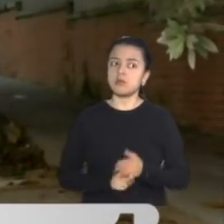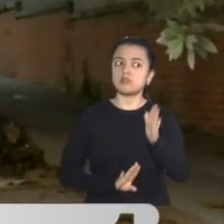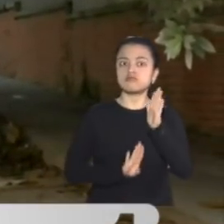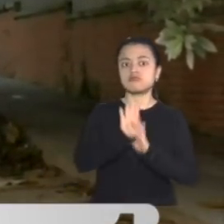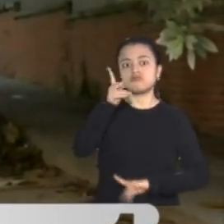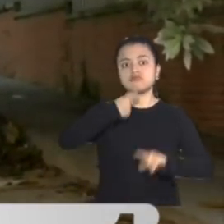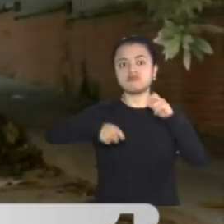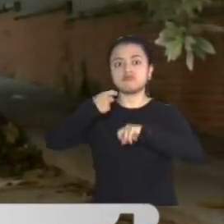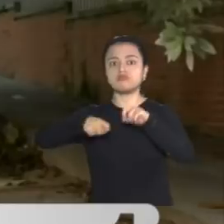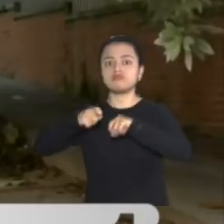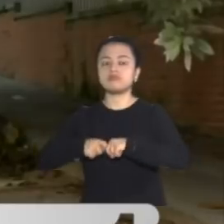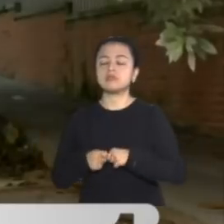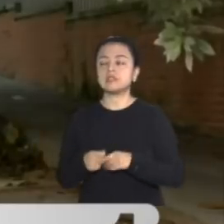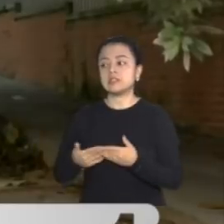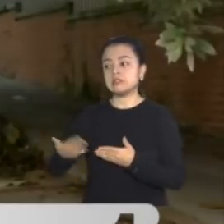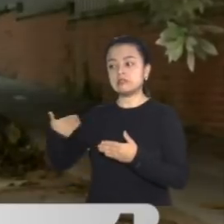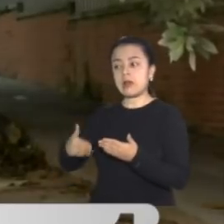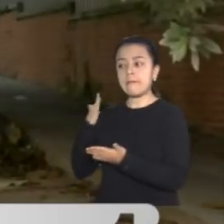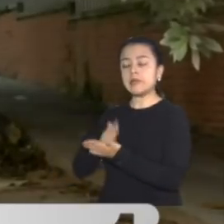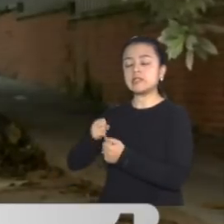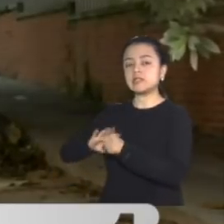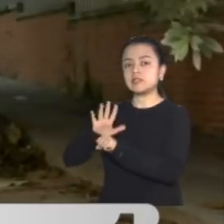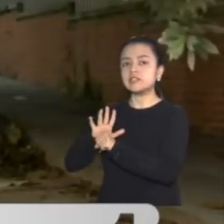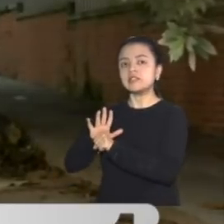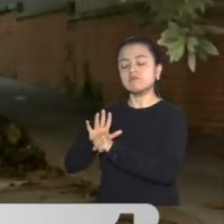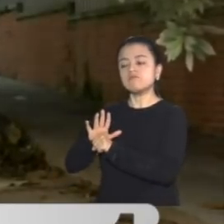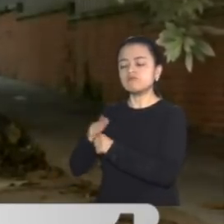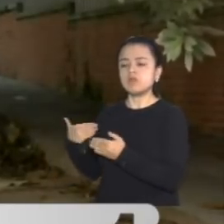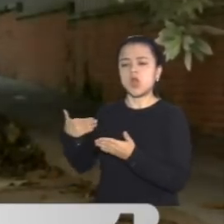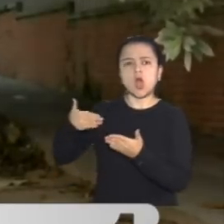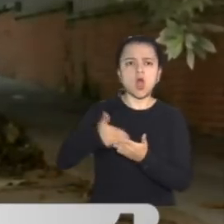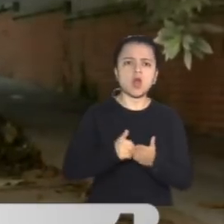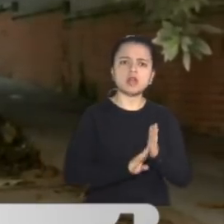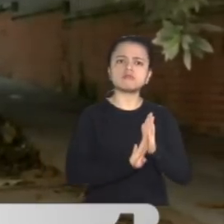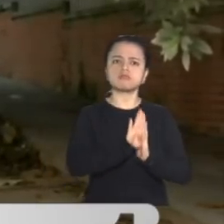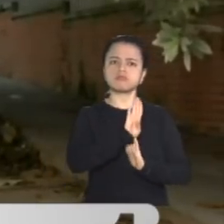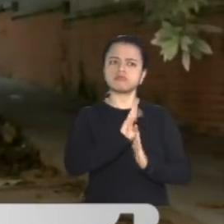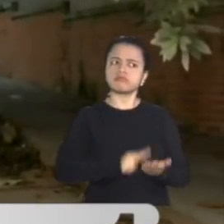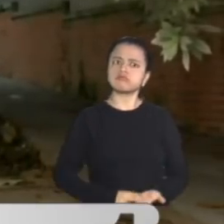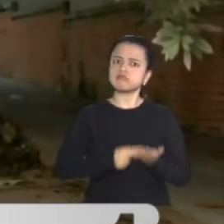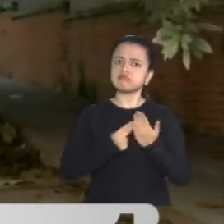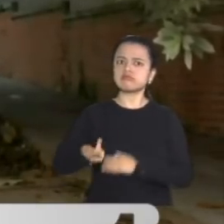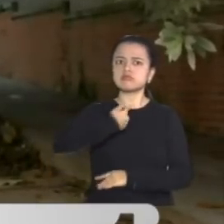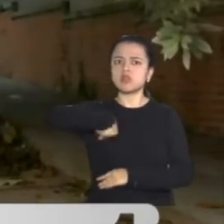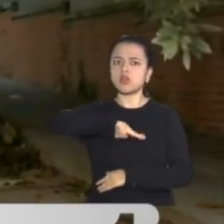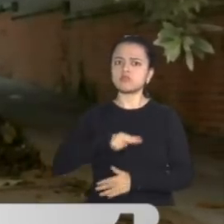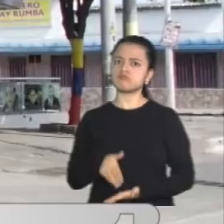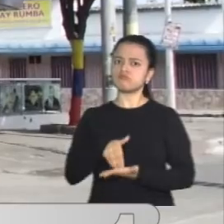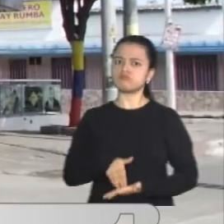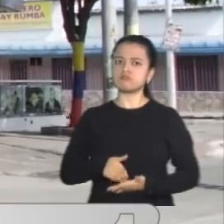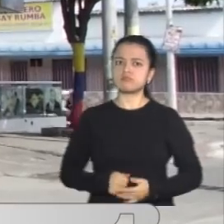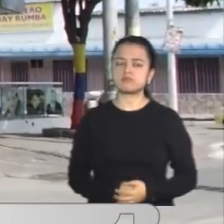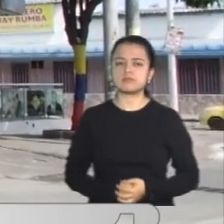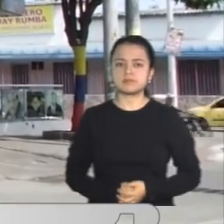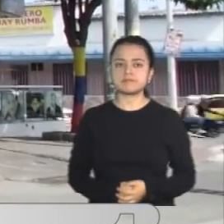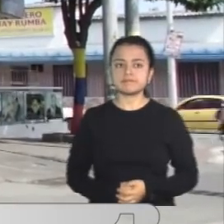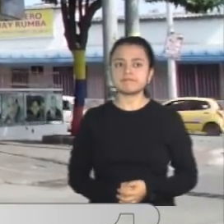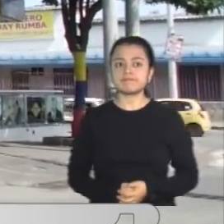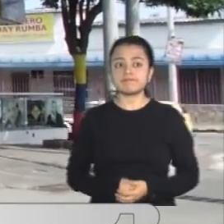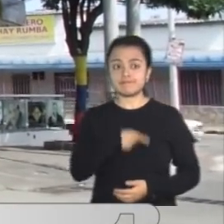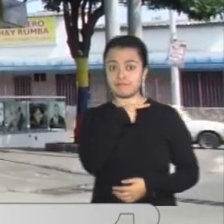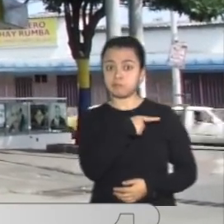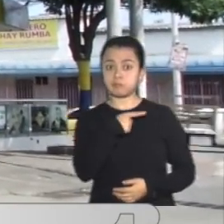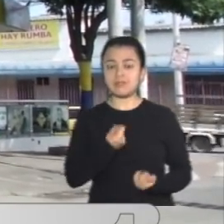esta pandemia y yo pienso que es la época ya de nivelarnos para poder empezar este año 2022 con pie firme. El llamado de los